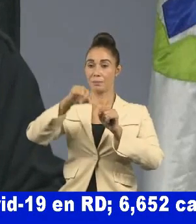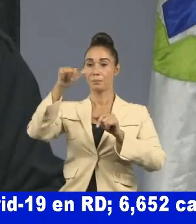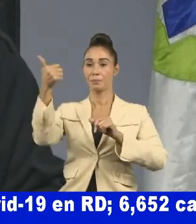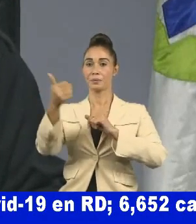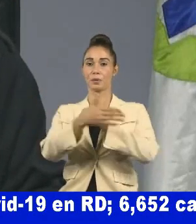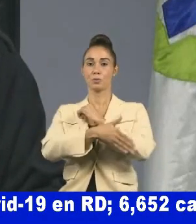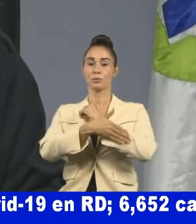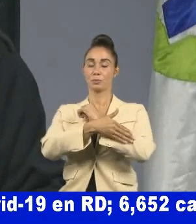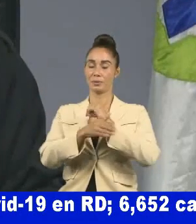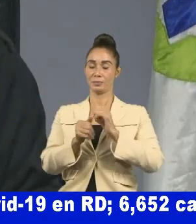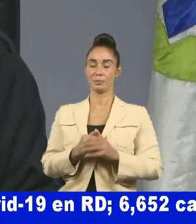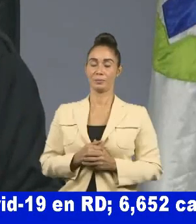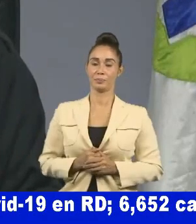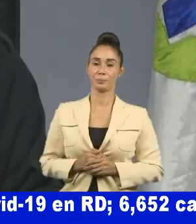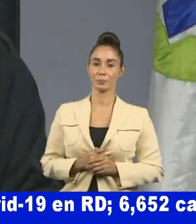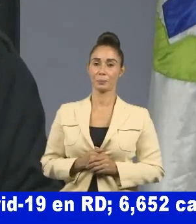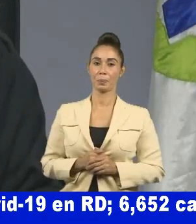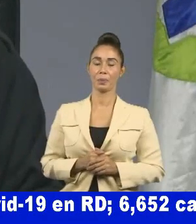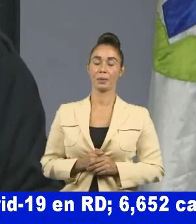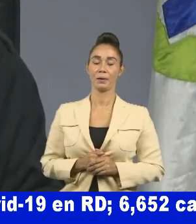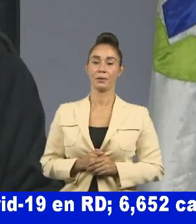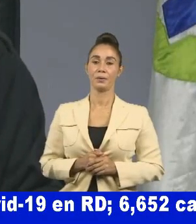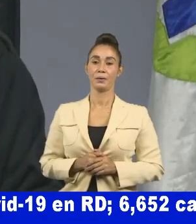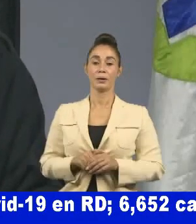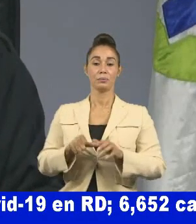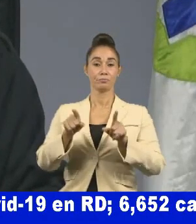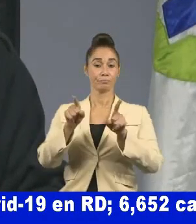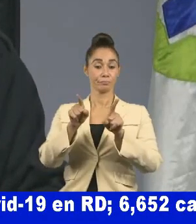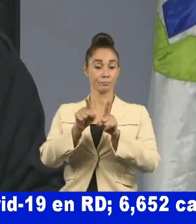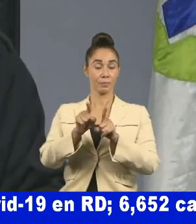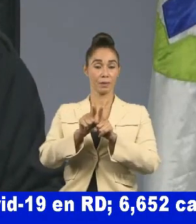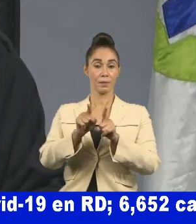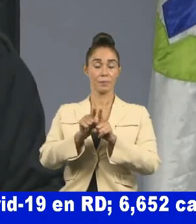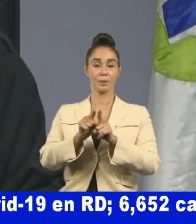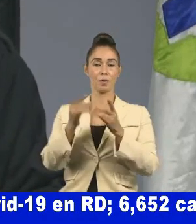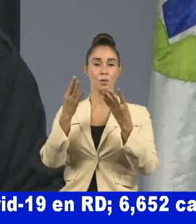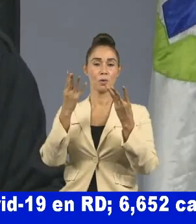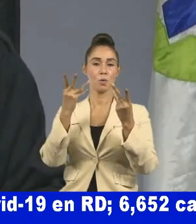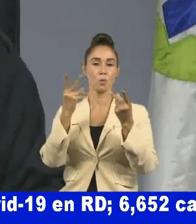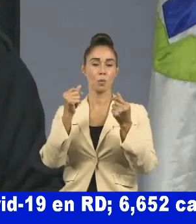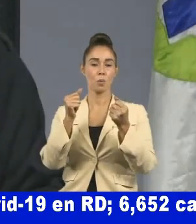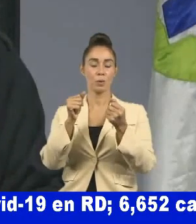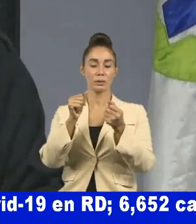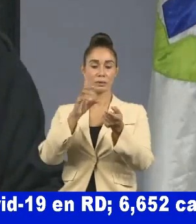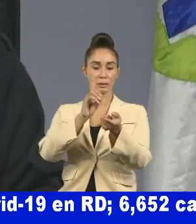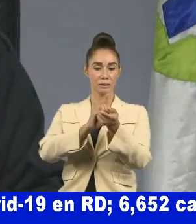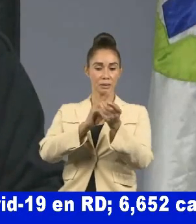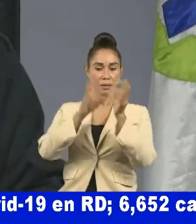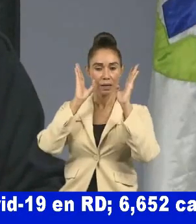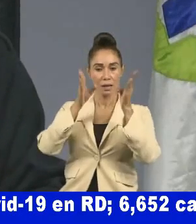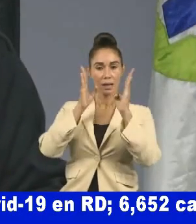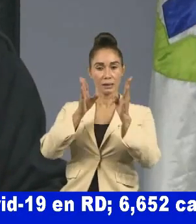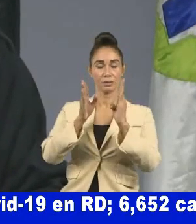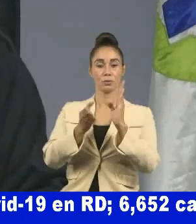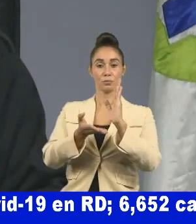Igualmente, el número de asistencias médicas remotas ascendió a 8